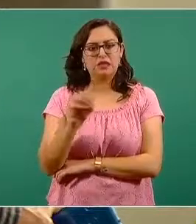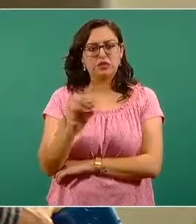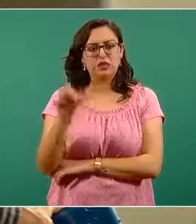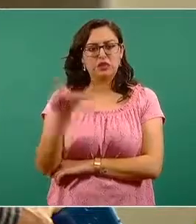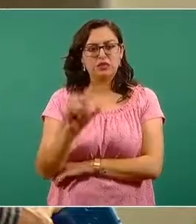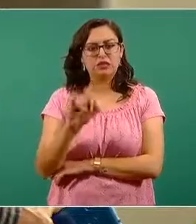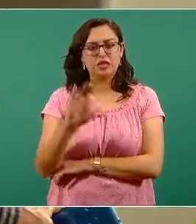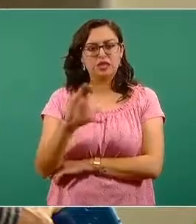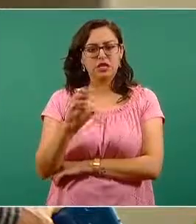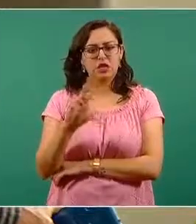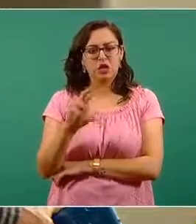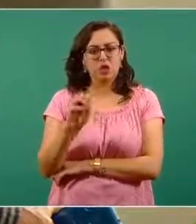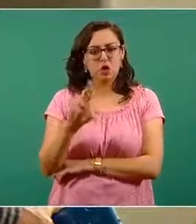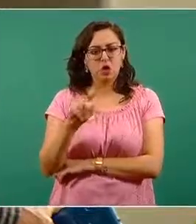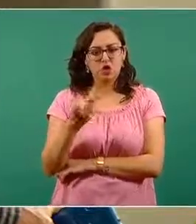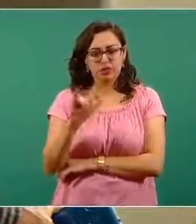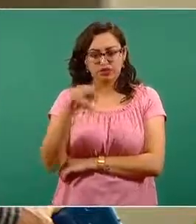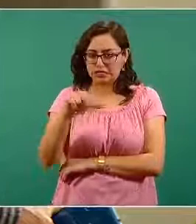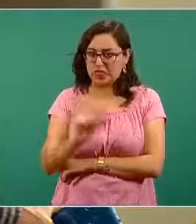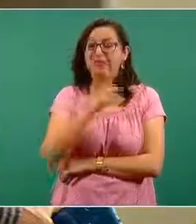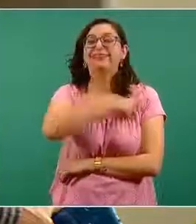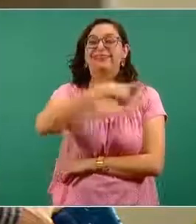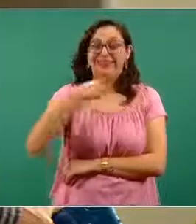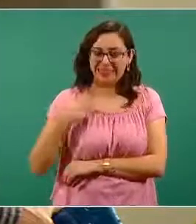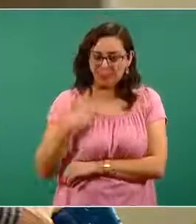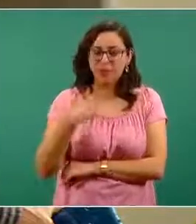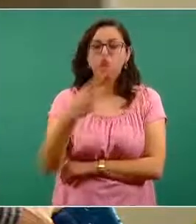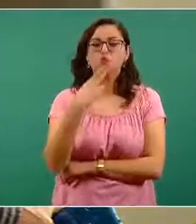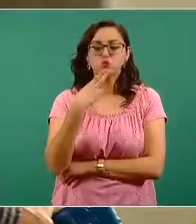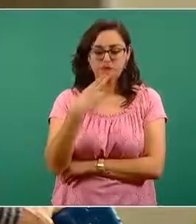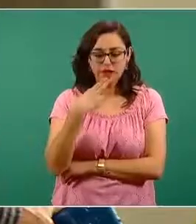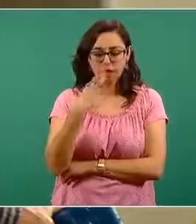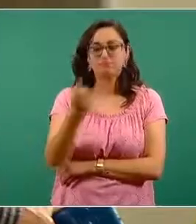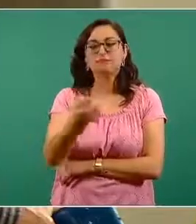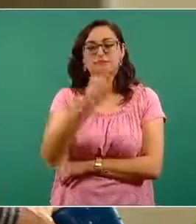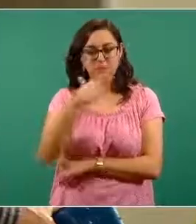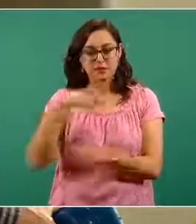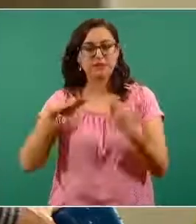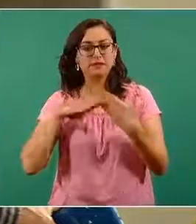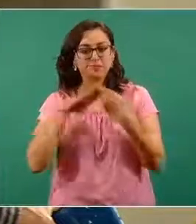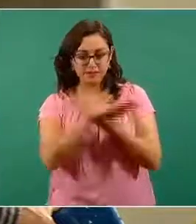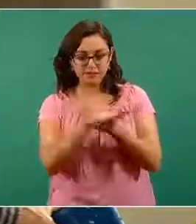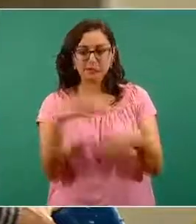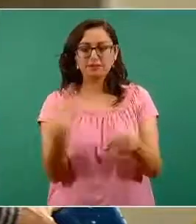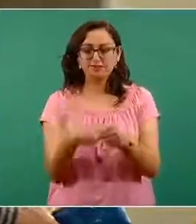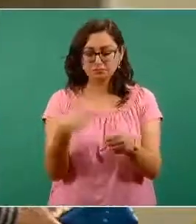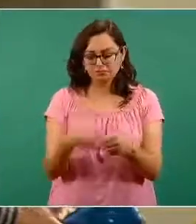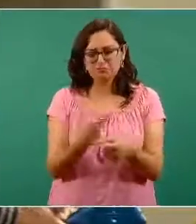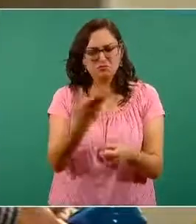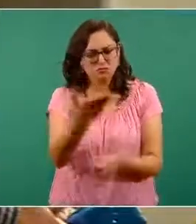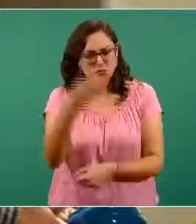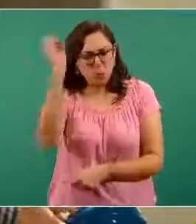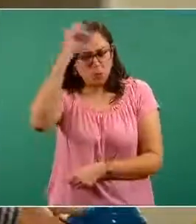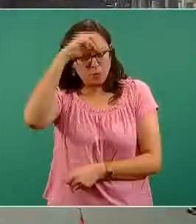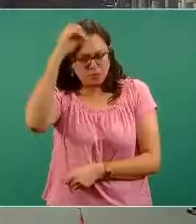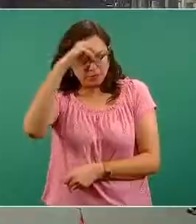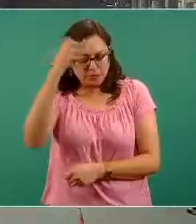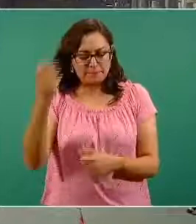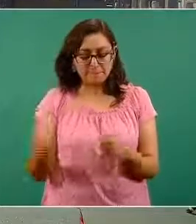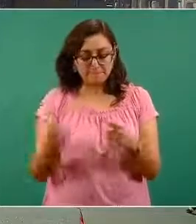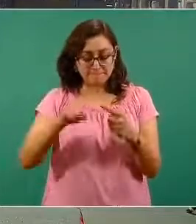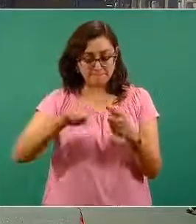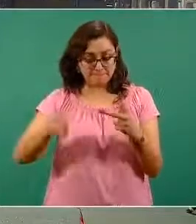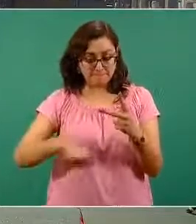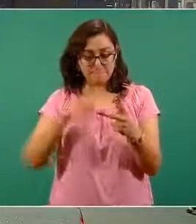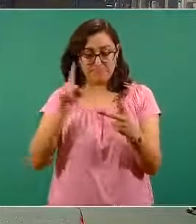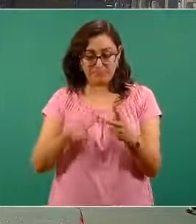a ver si tienen algún mensaje al respecto. Y otra pregunta igual de las personas que se han ido a vacunar, a algunos les preocupa que no les